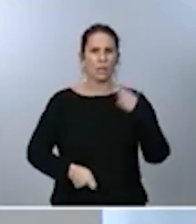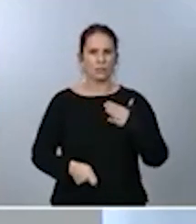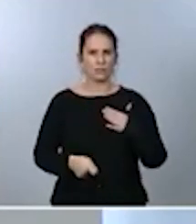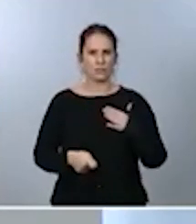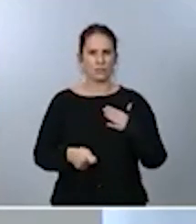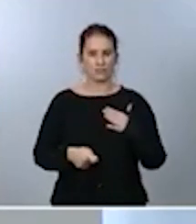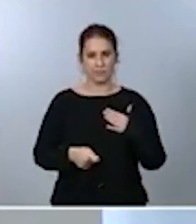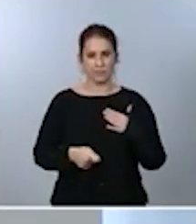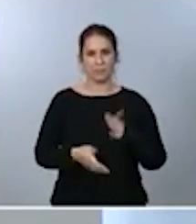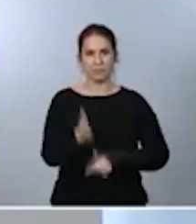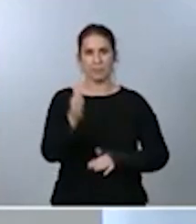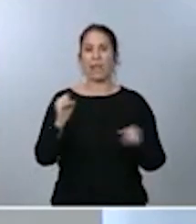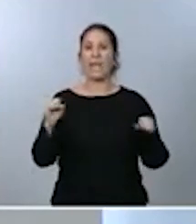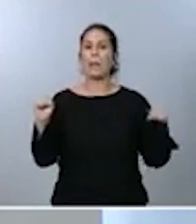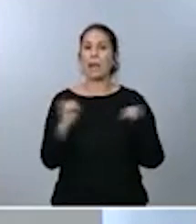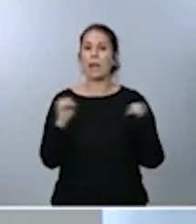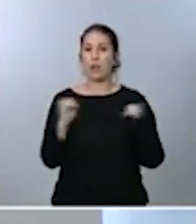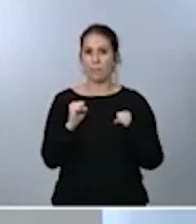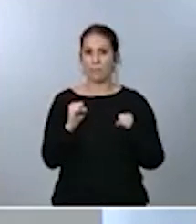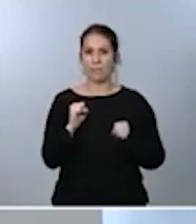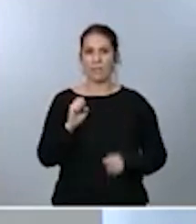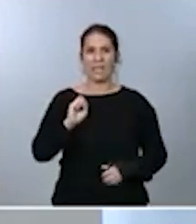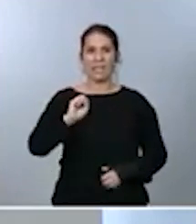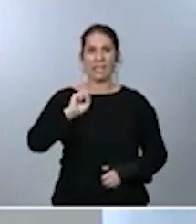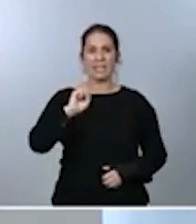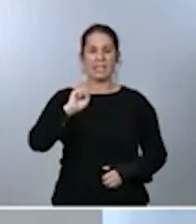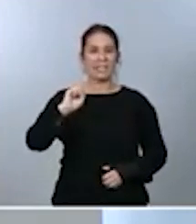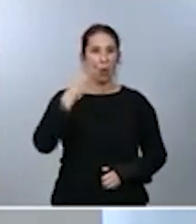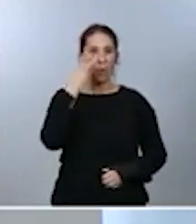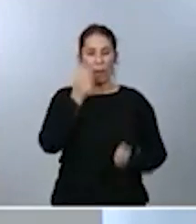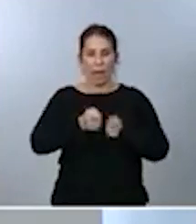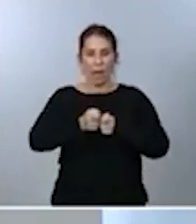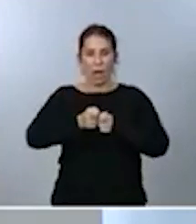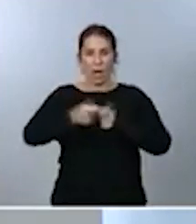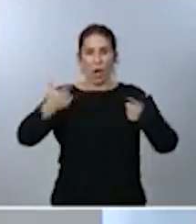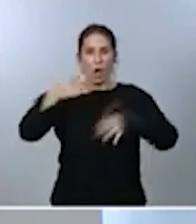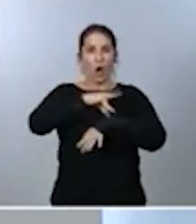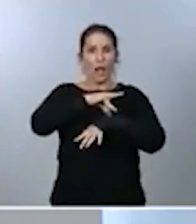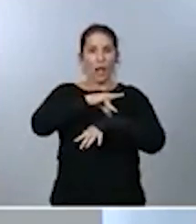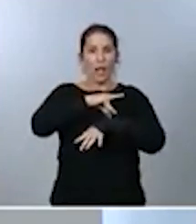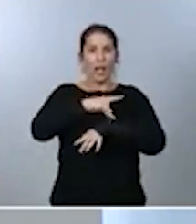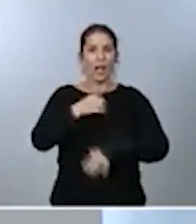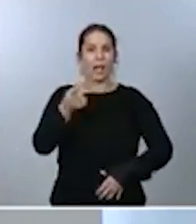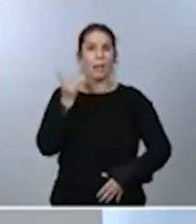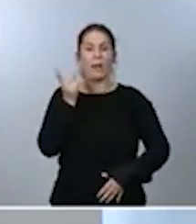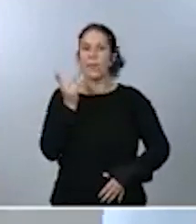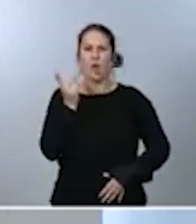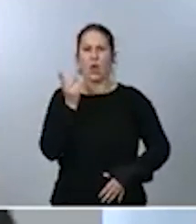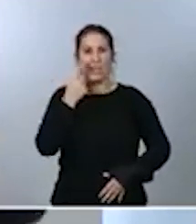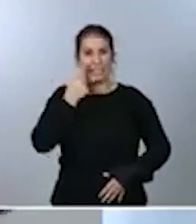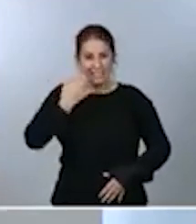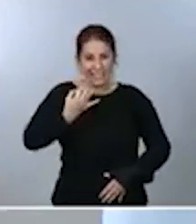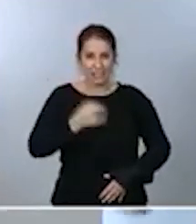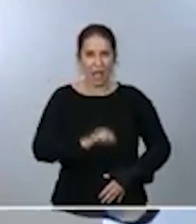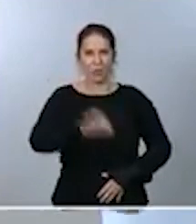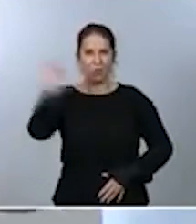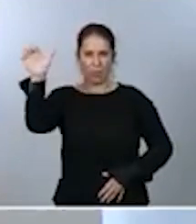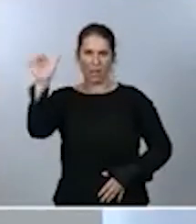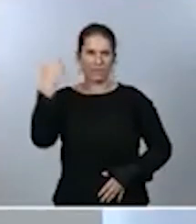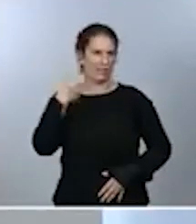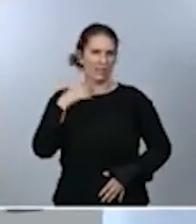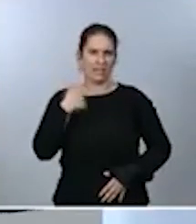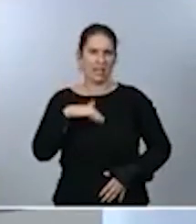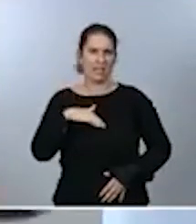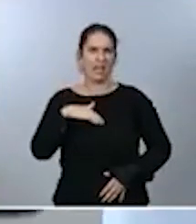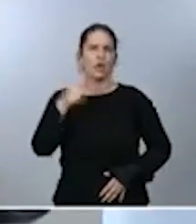La segunda ola ya no es una amenaza, es una realidad en toda Europa. La segunda ola no es ya algo que puede